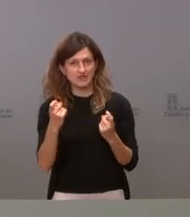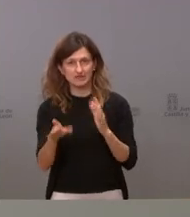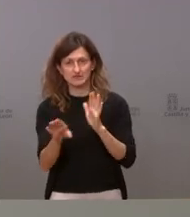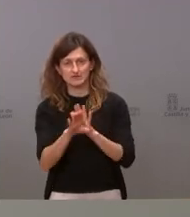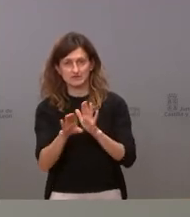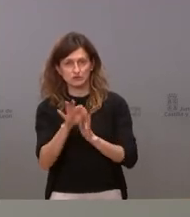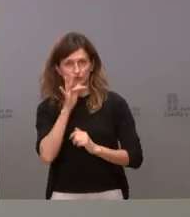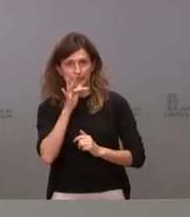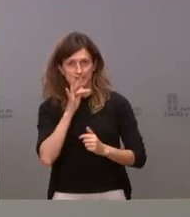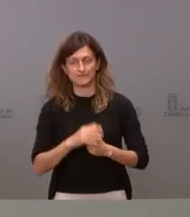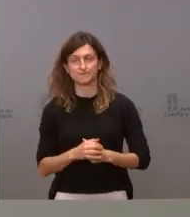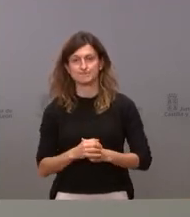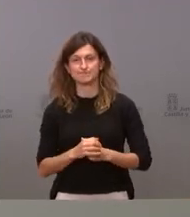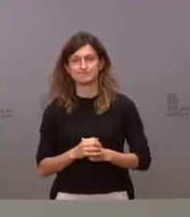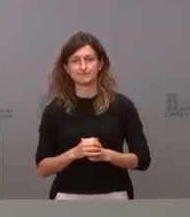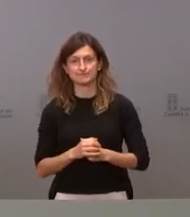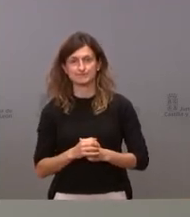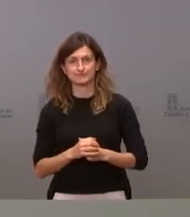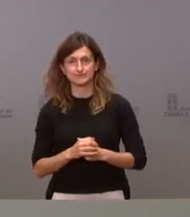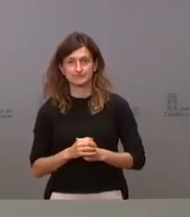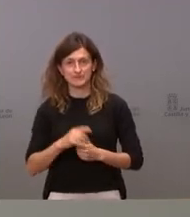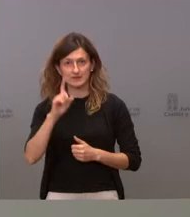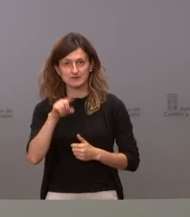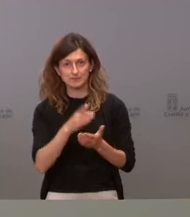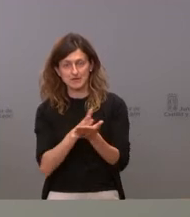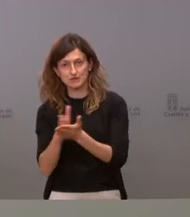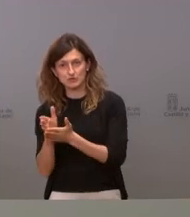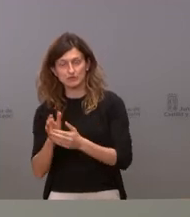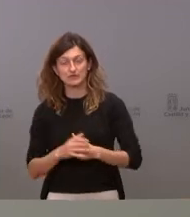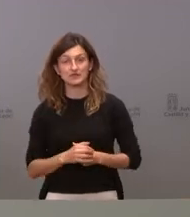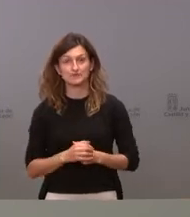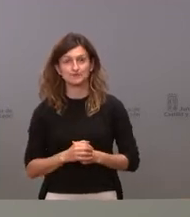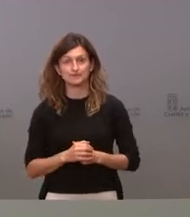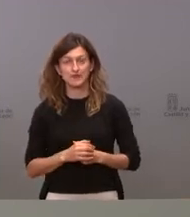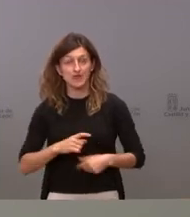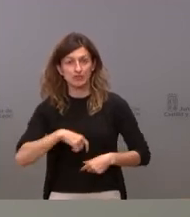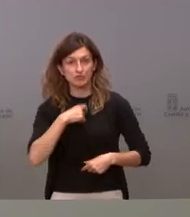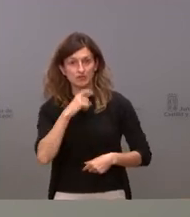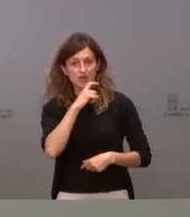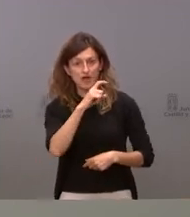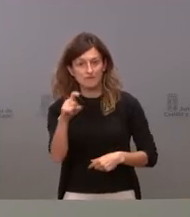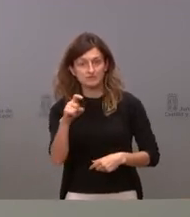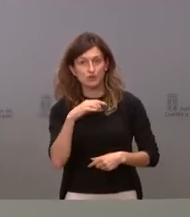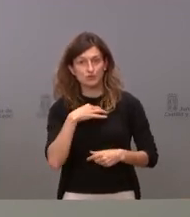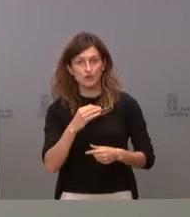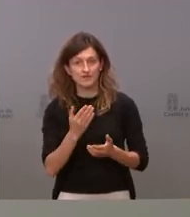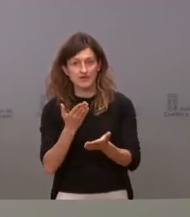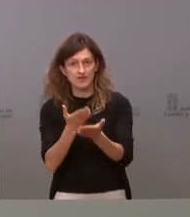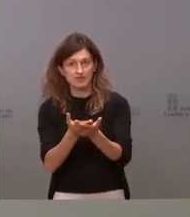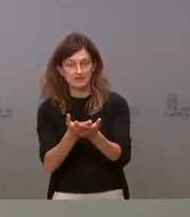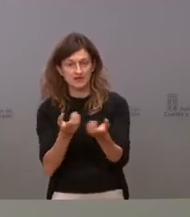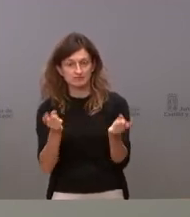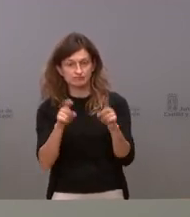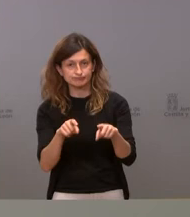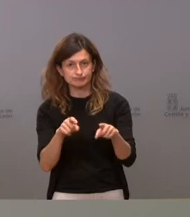todavía. Recordar, por otra parte, a nuestros ciudadanos que pueden solicitar cita presencial a